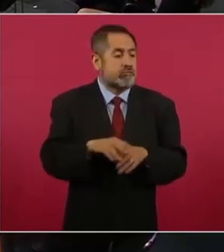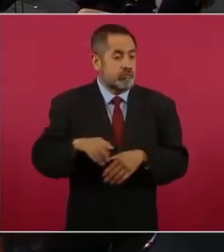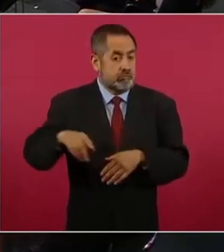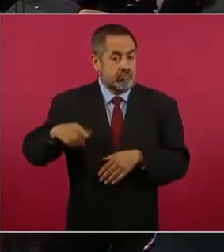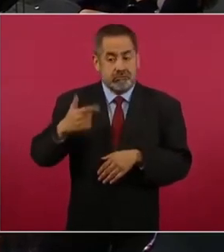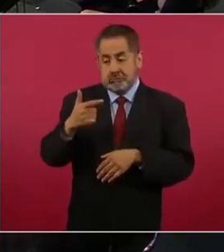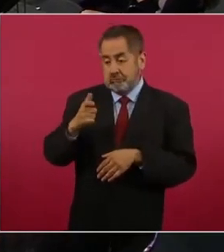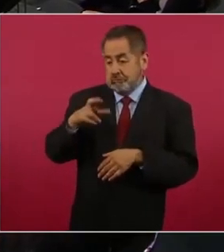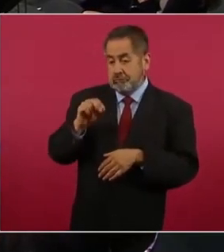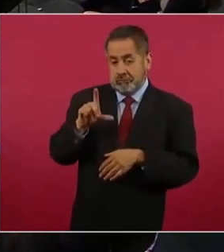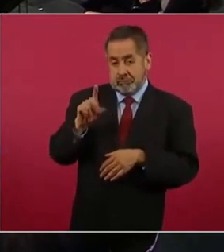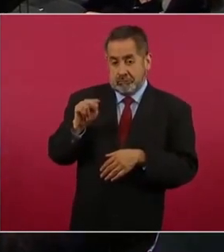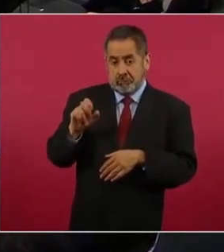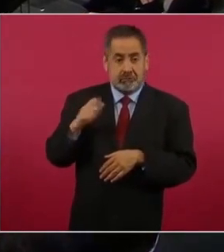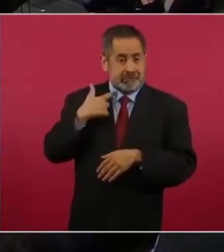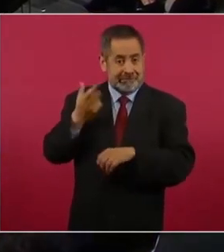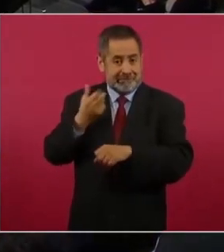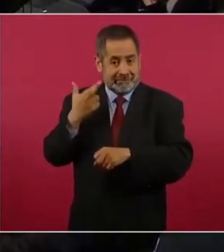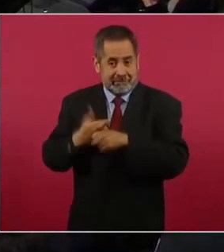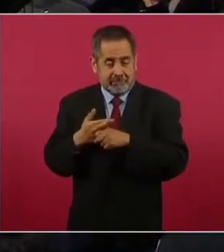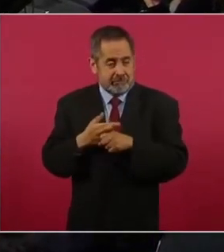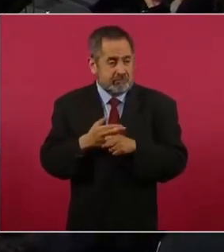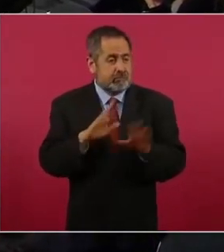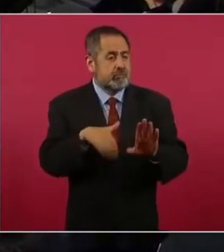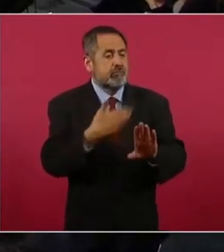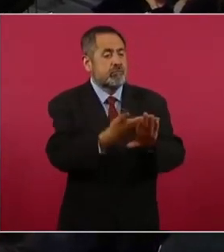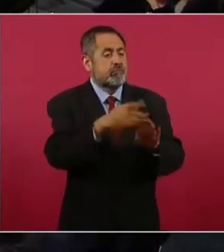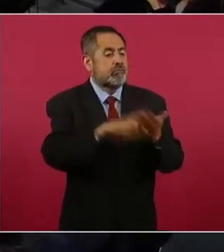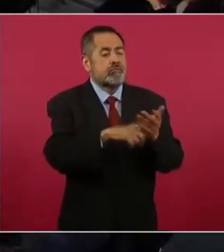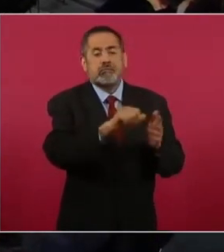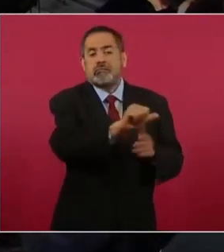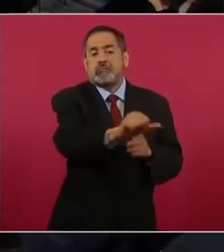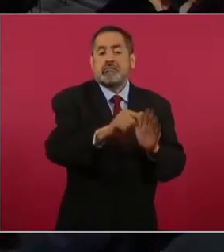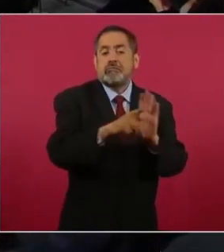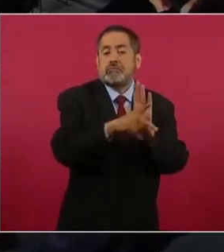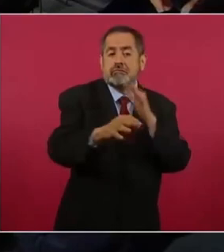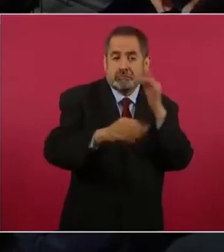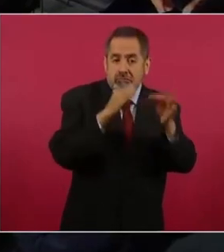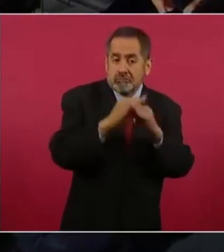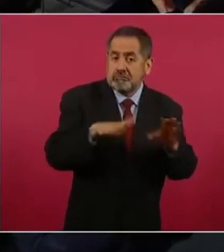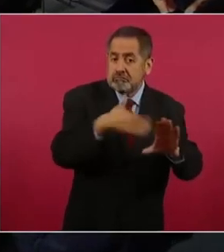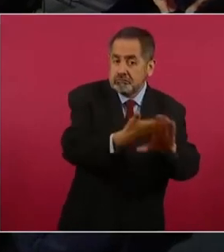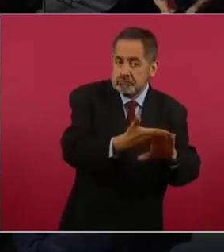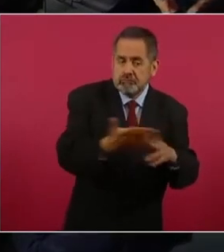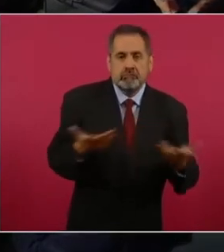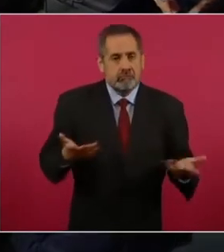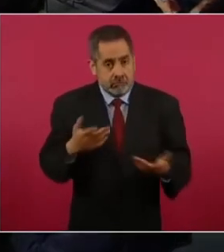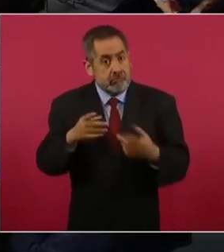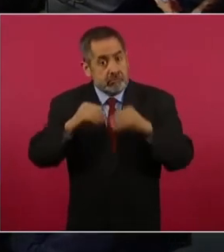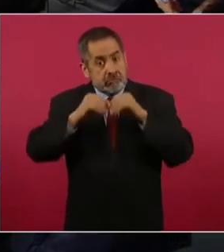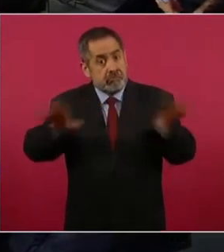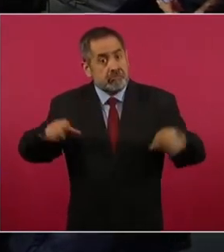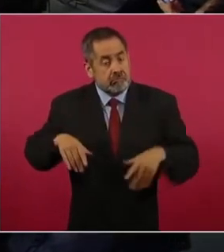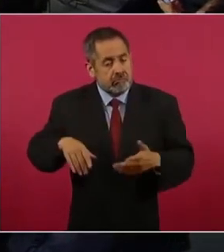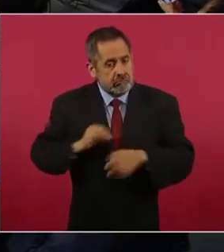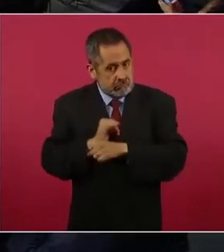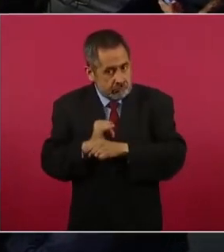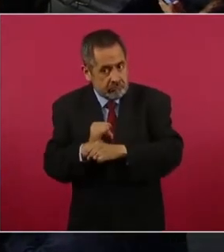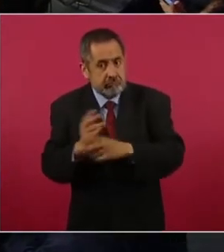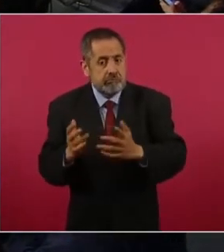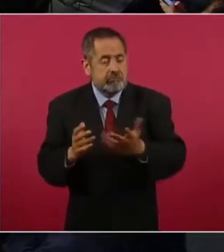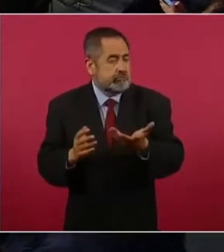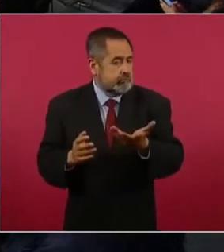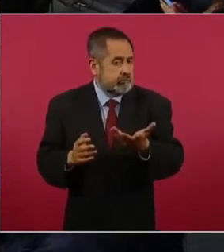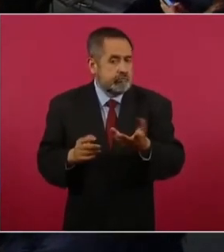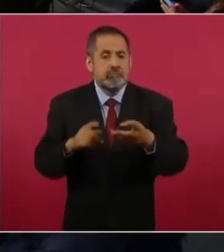por parte de Genaro García Luna, ex secretario de Seguridad, hacia periodistas. Y en un segundo planteamiento, preguntarle si se va a reforzar la